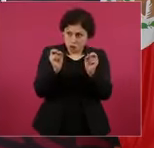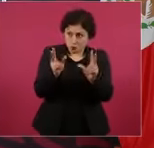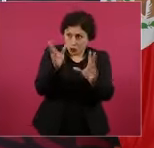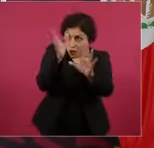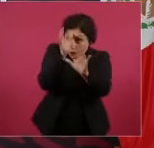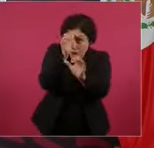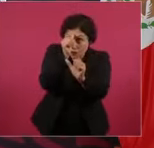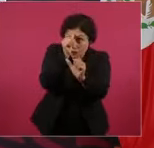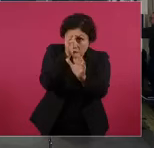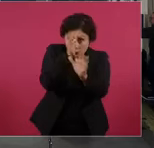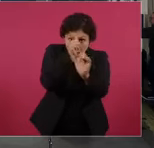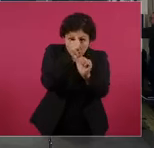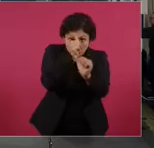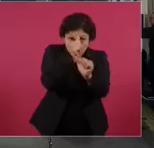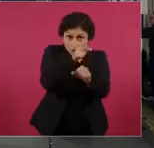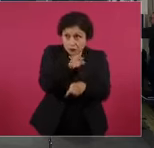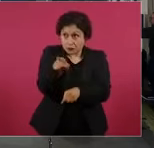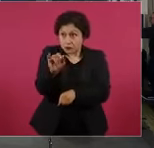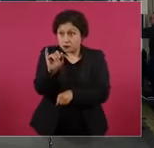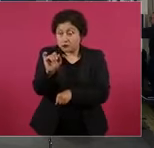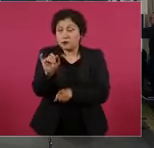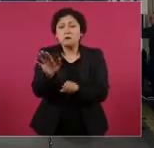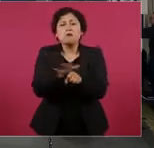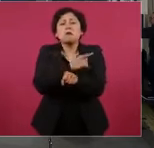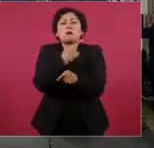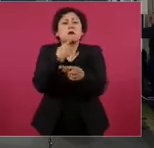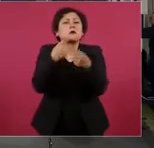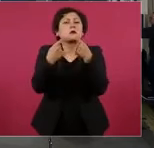bien así? Porque este diálogo circular.